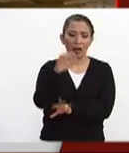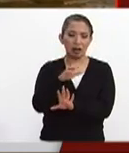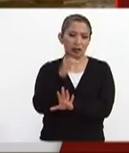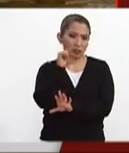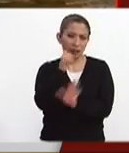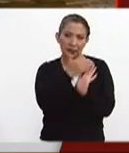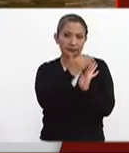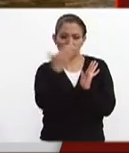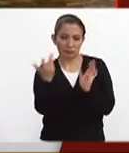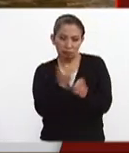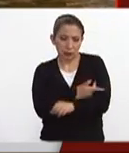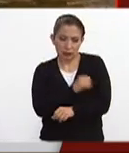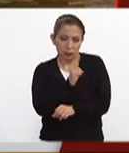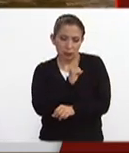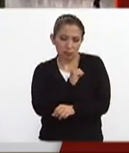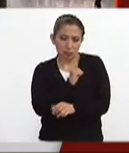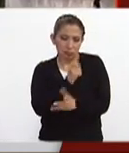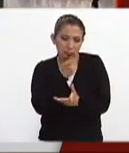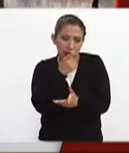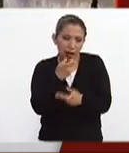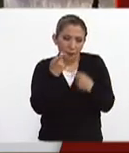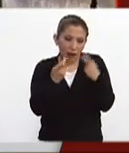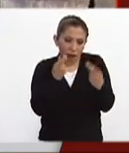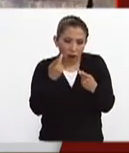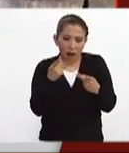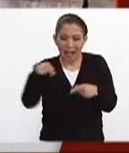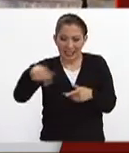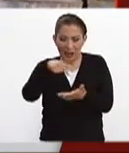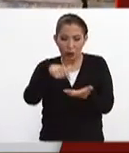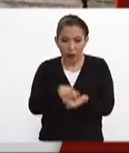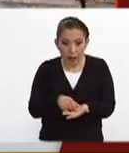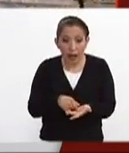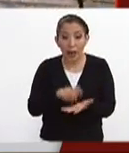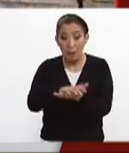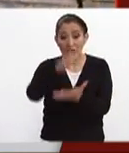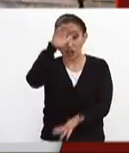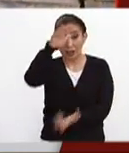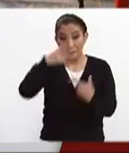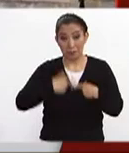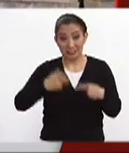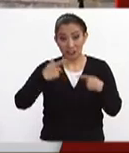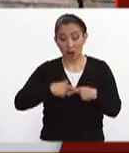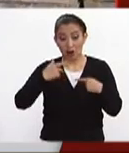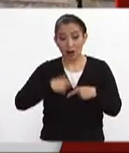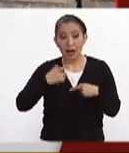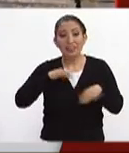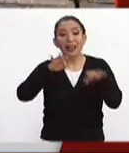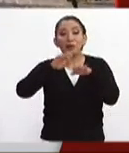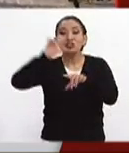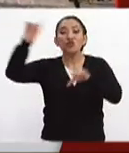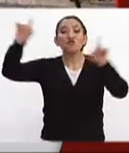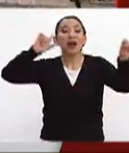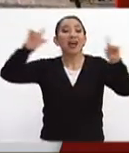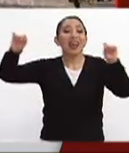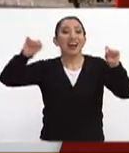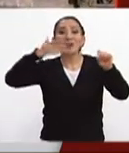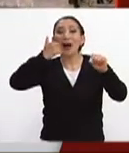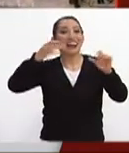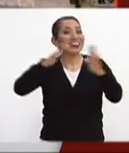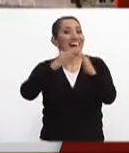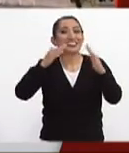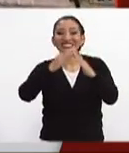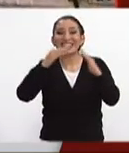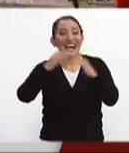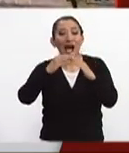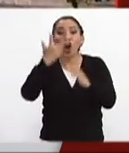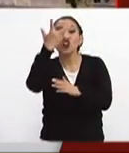todo lo malo que podemos hablar que pasó en este lugar la mayoría de las personas estaba trabajando se determinó que eran